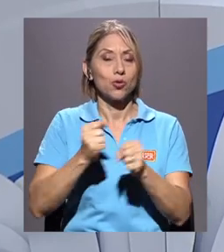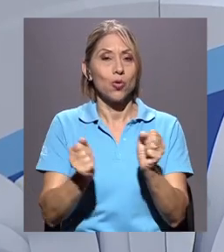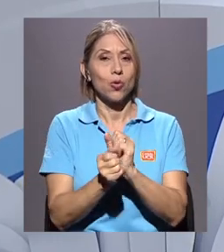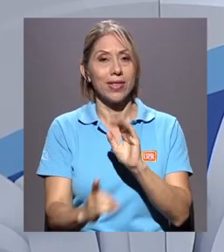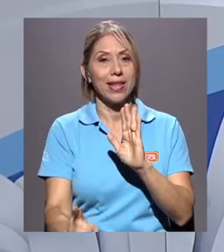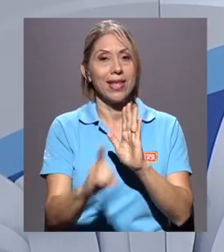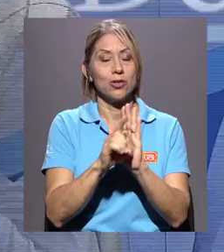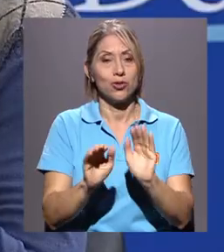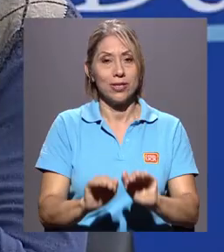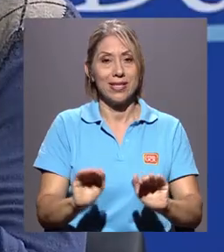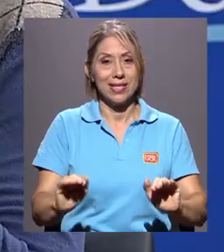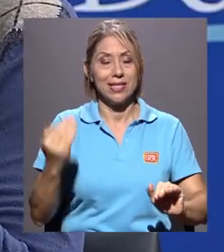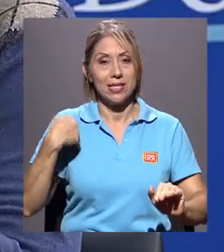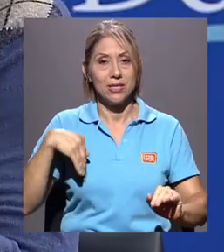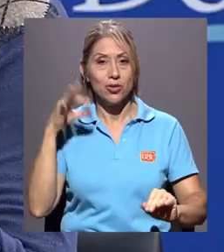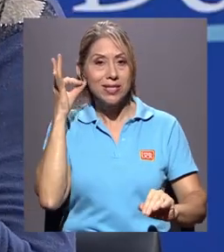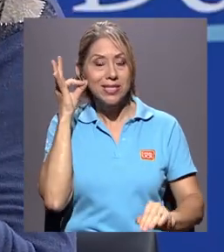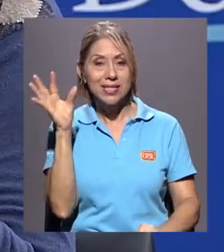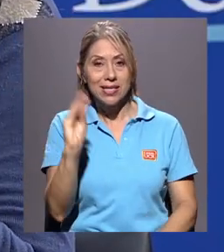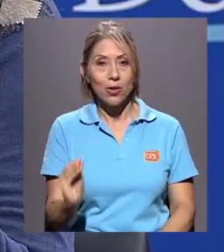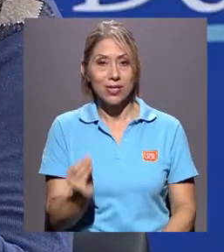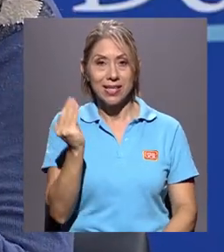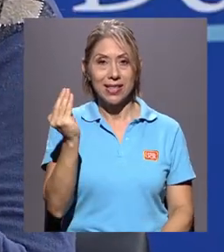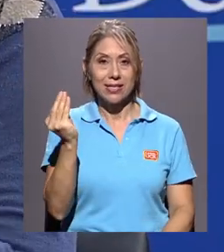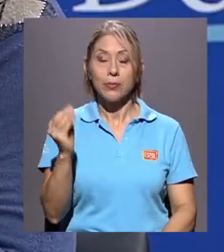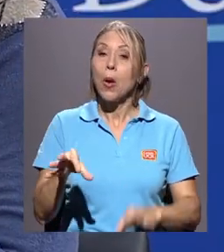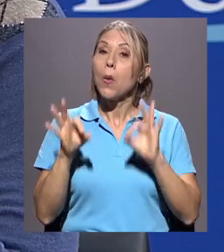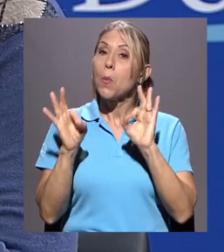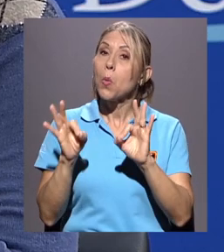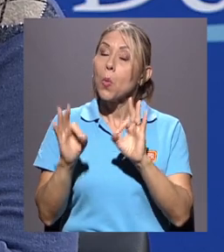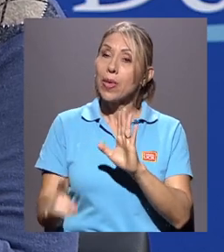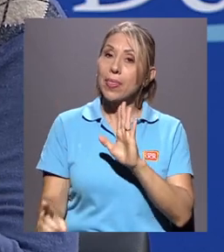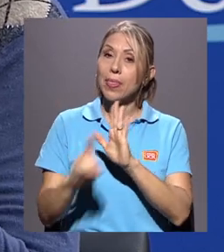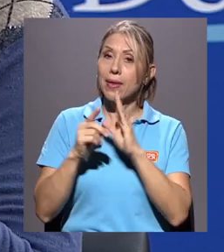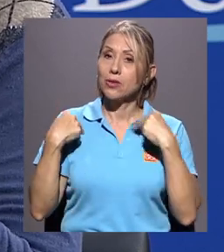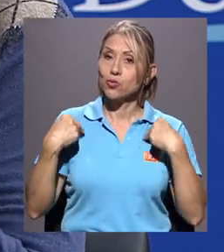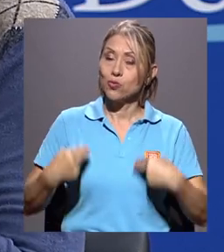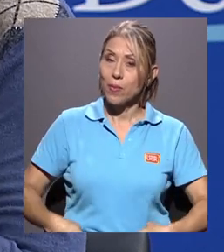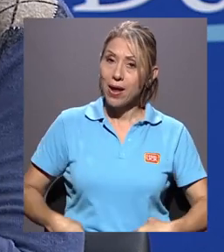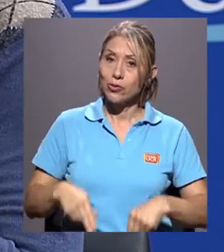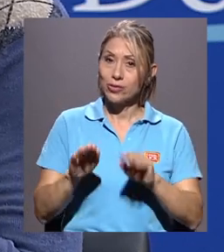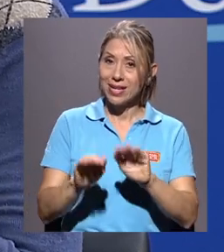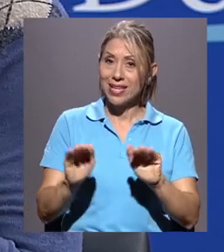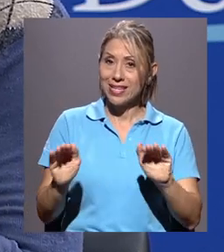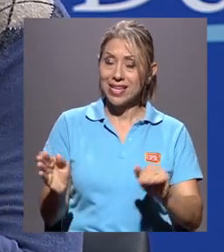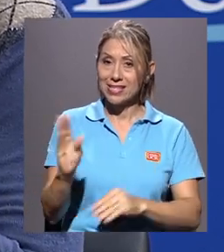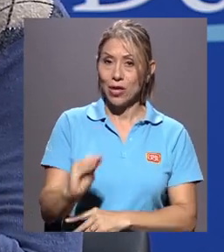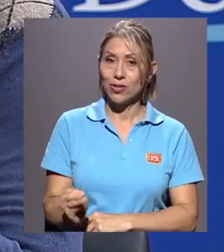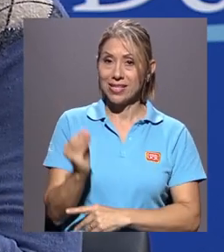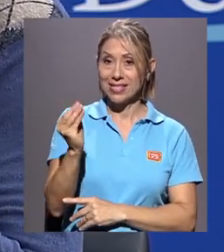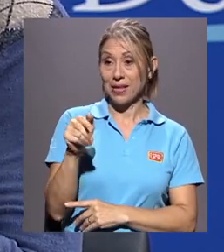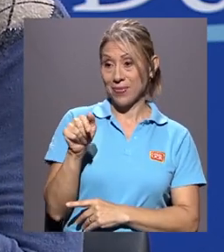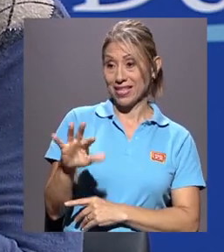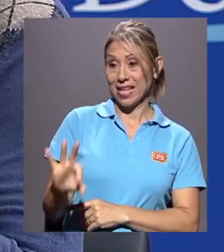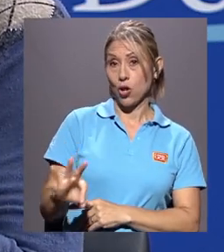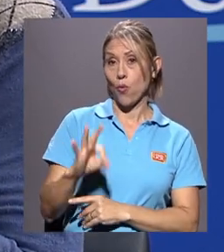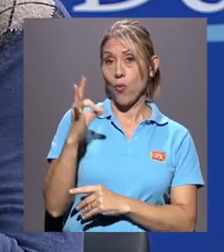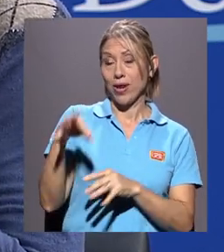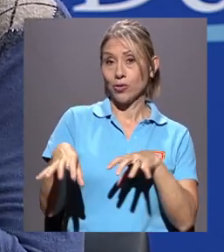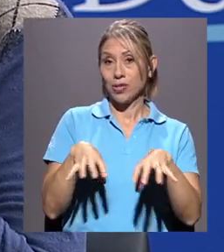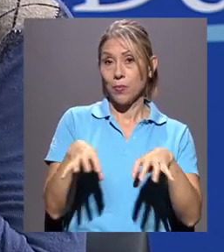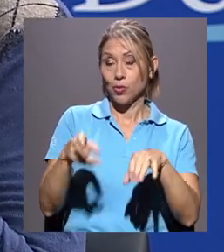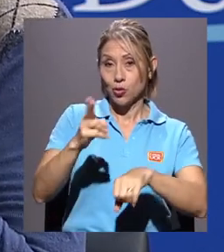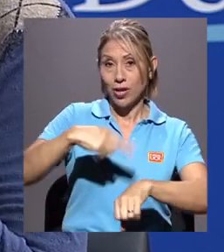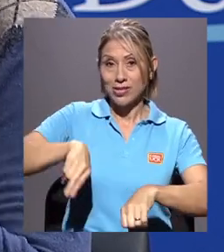niños y adolescentes. Muy bien, derechos humanos de niñez y adolescencia. Este noveno simposio nacional que ustedes van a tener en